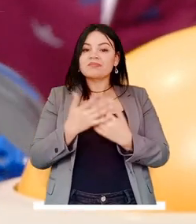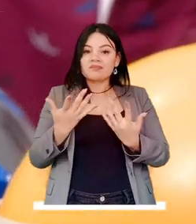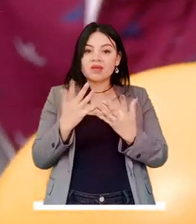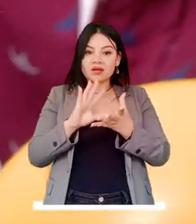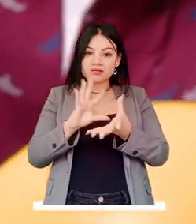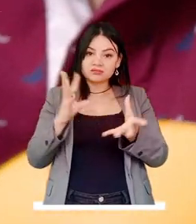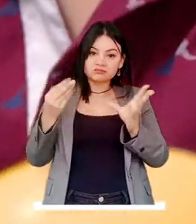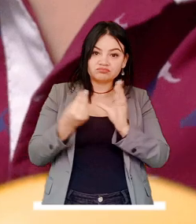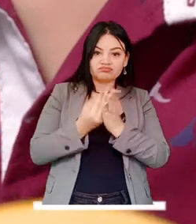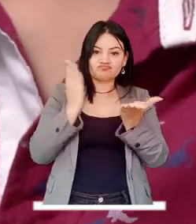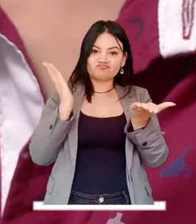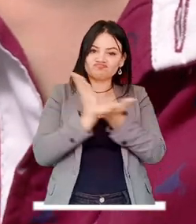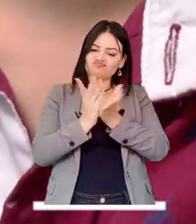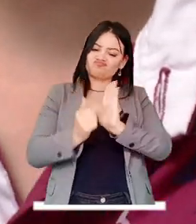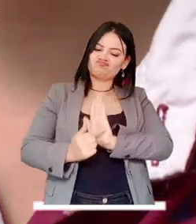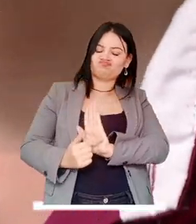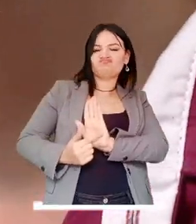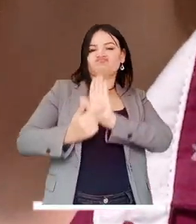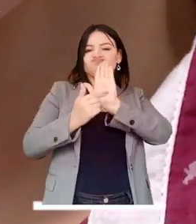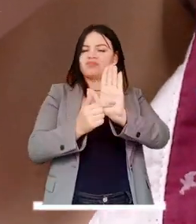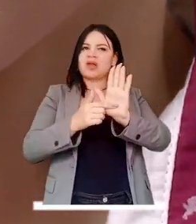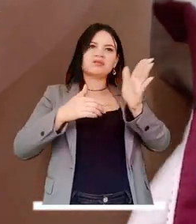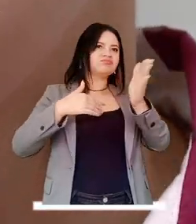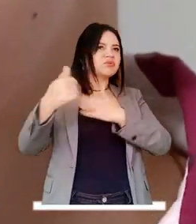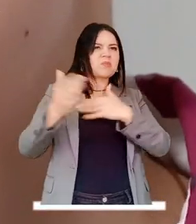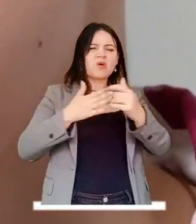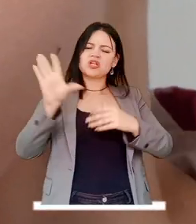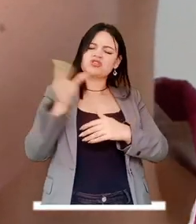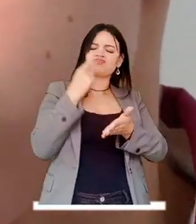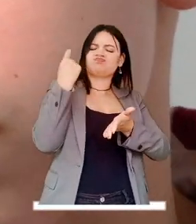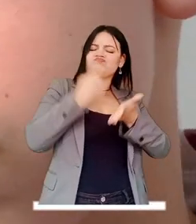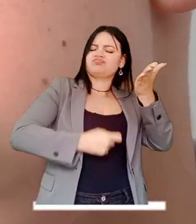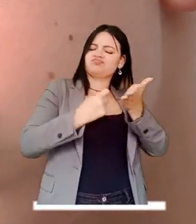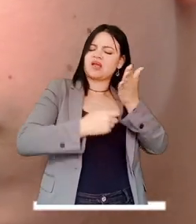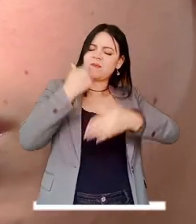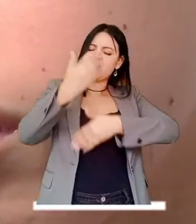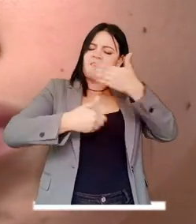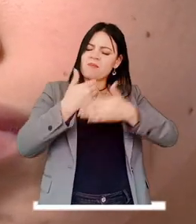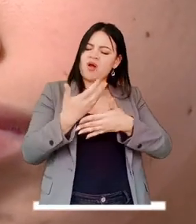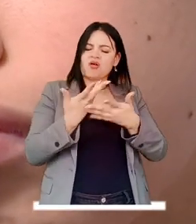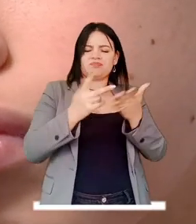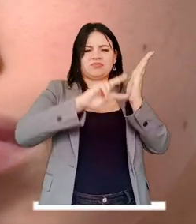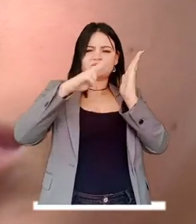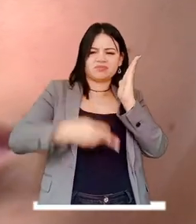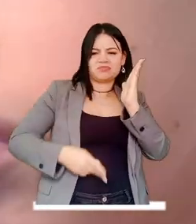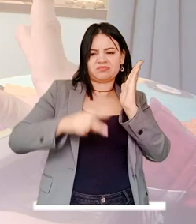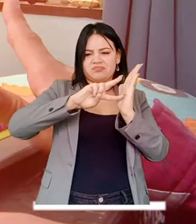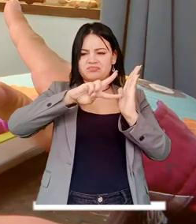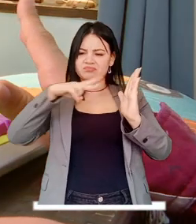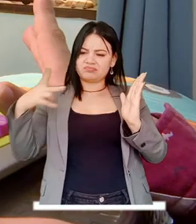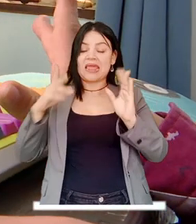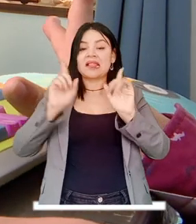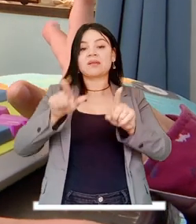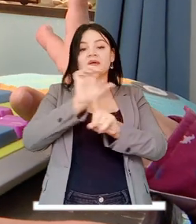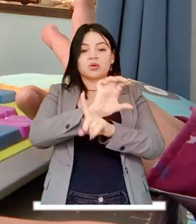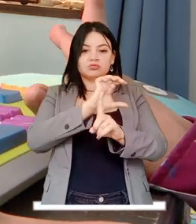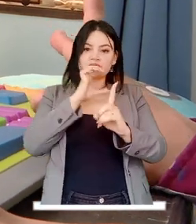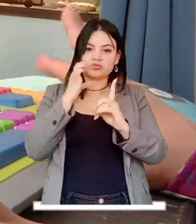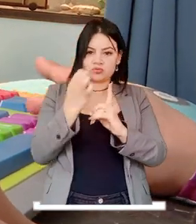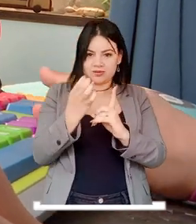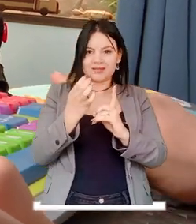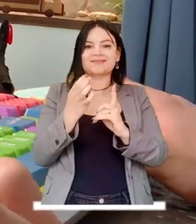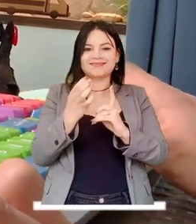donde la inclusión educativa se vea y se visibilice desde todos los ajustes que nosotros hacemos, tanto